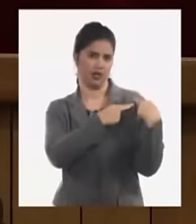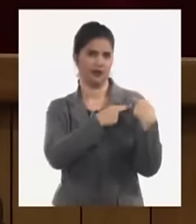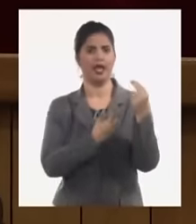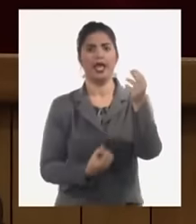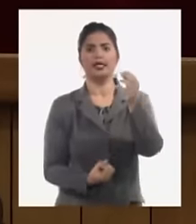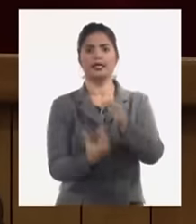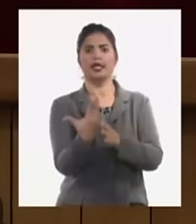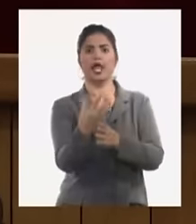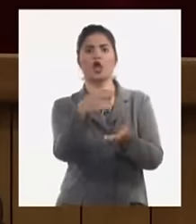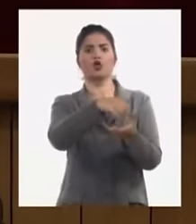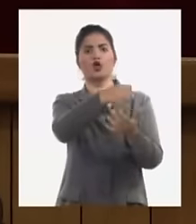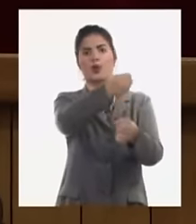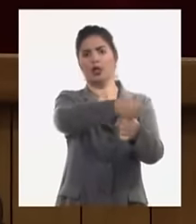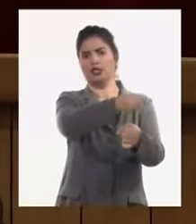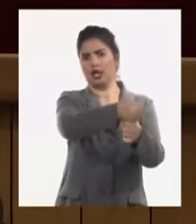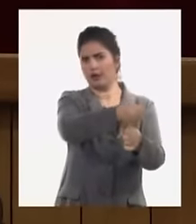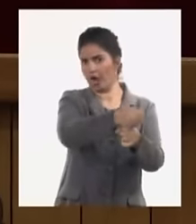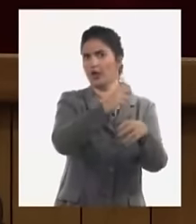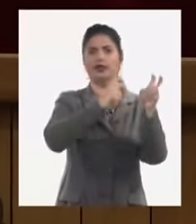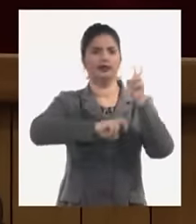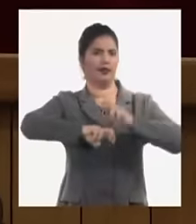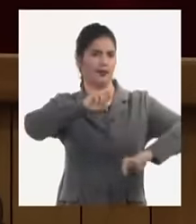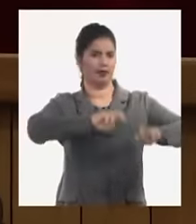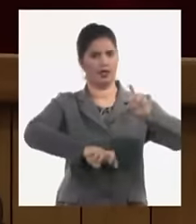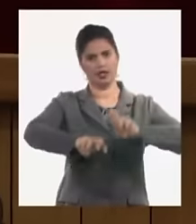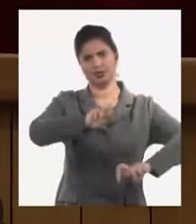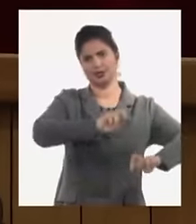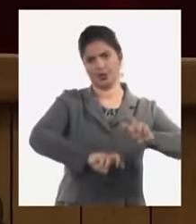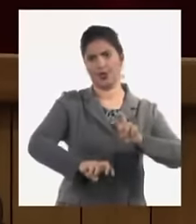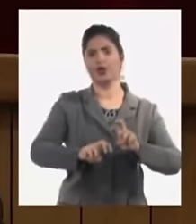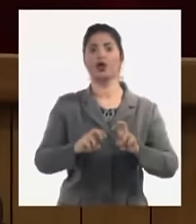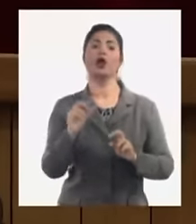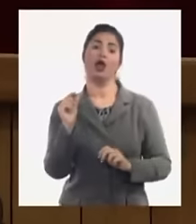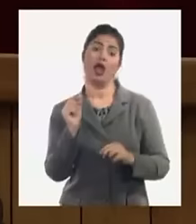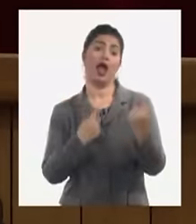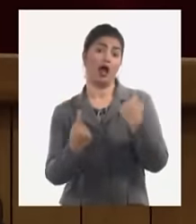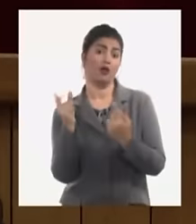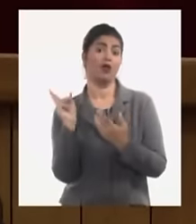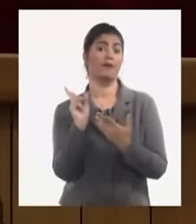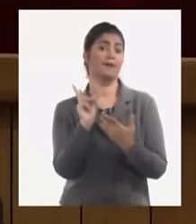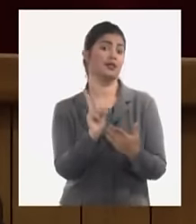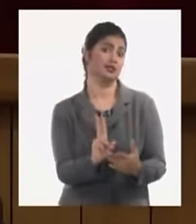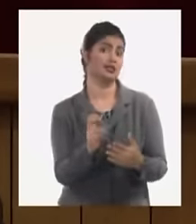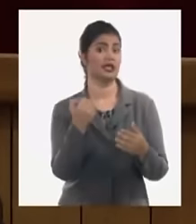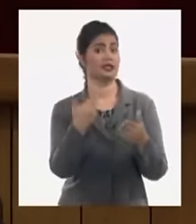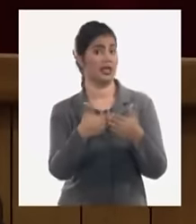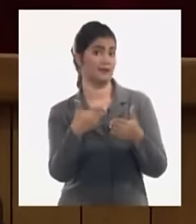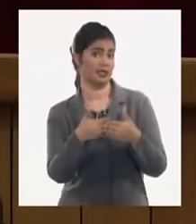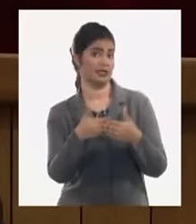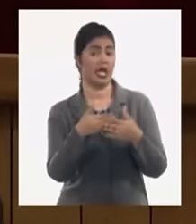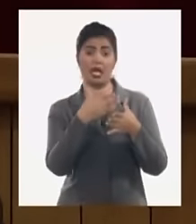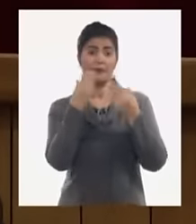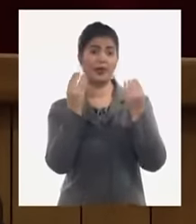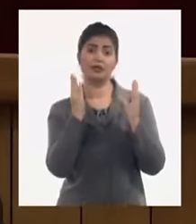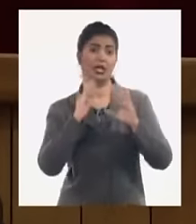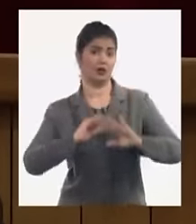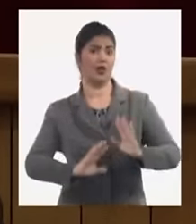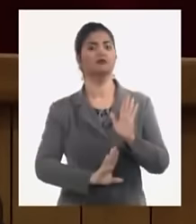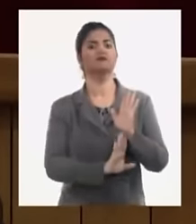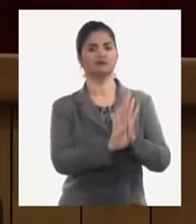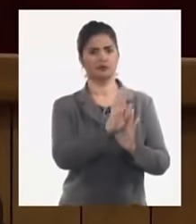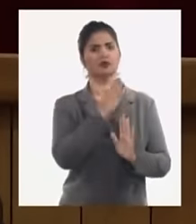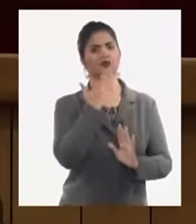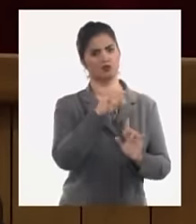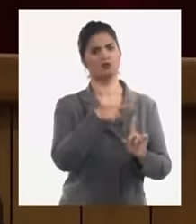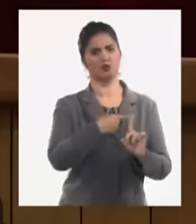y las que hemos visitado no tienen pérdida entonces no queremos pensar mal si es para evadir los impuestos pero